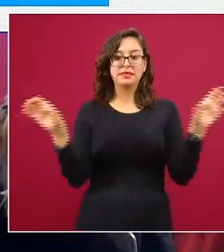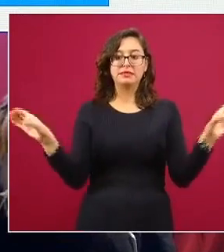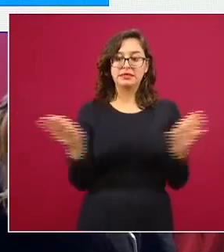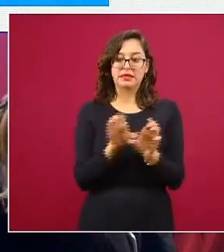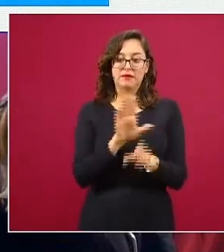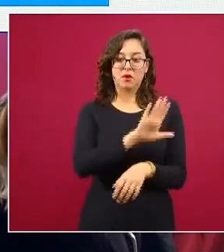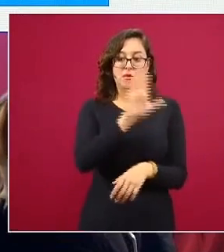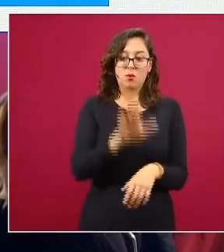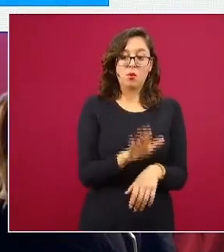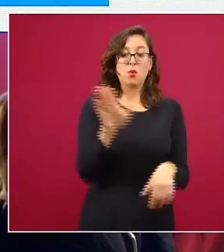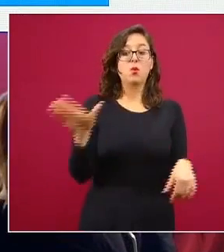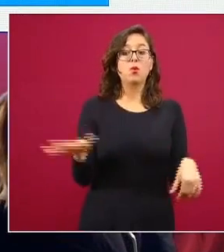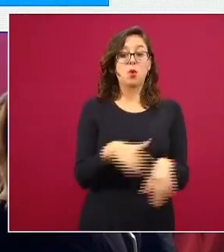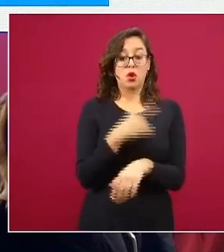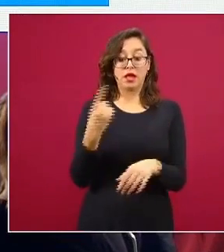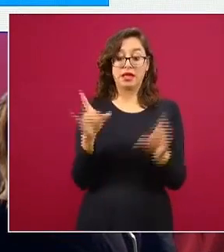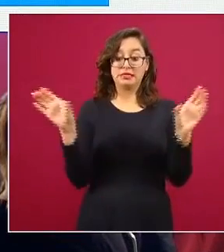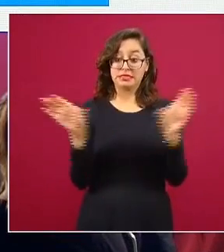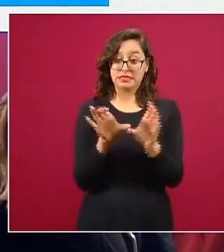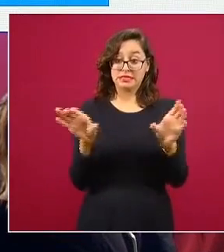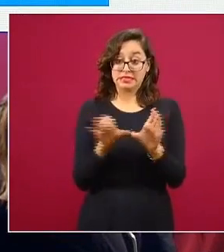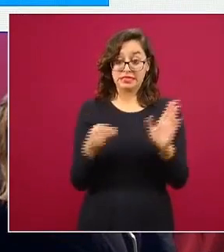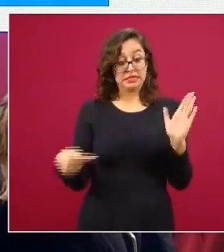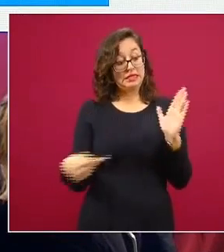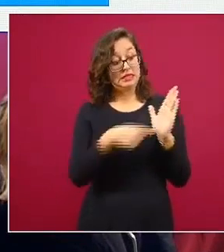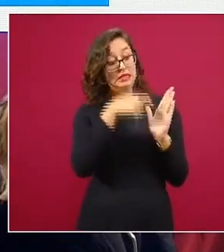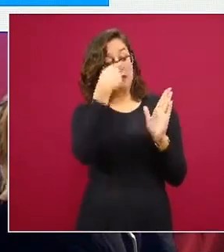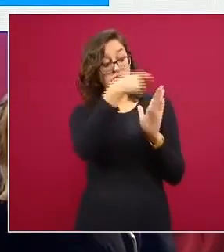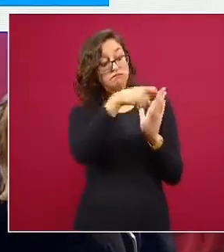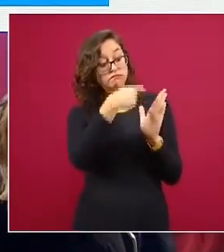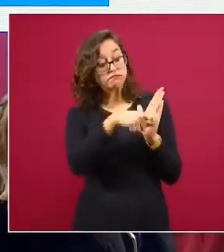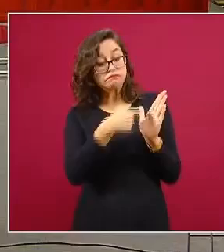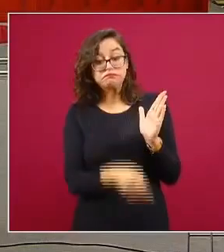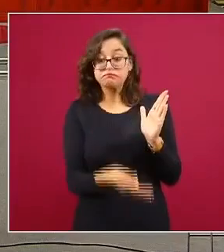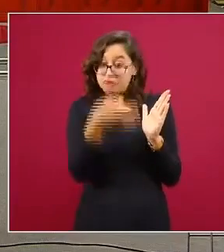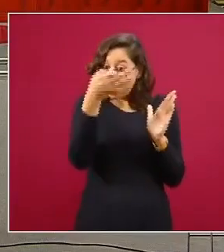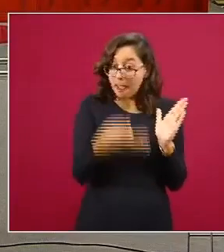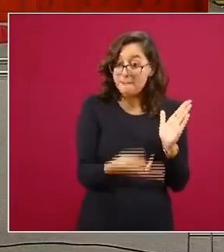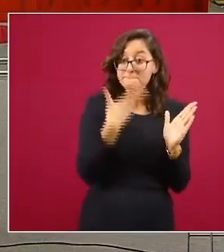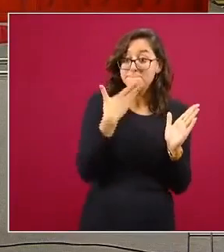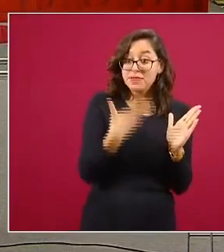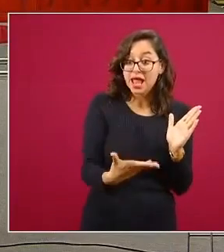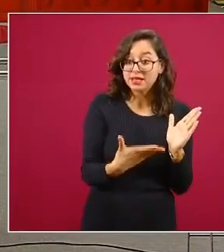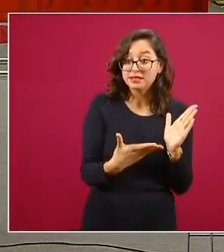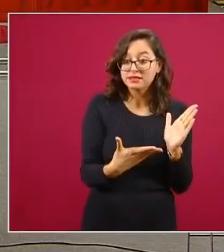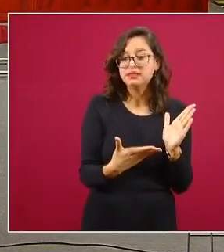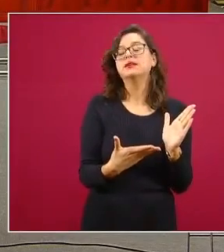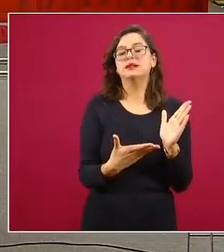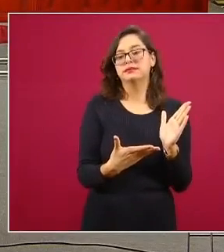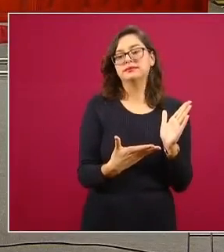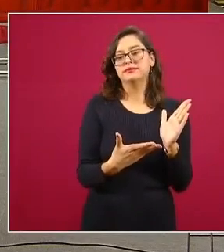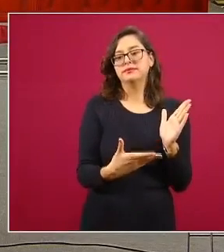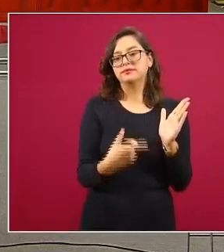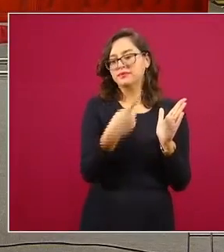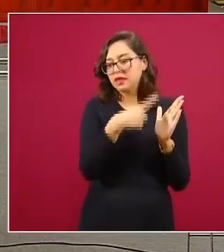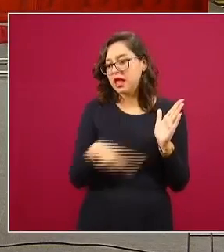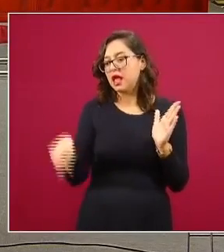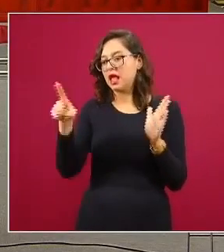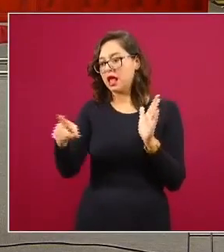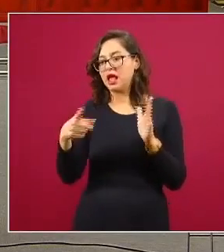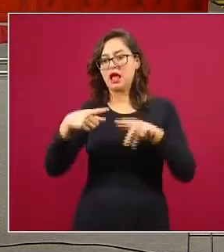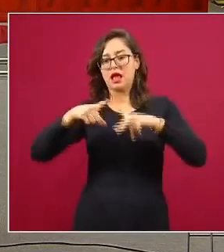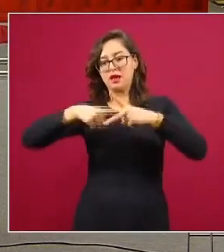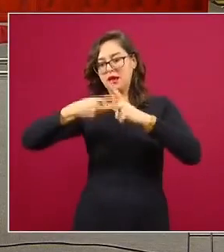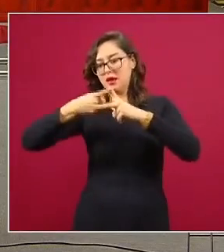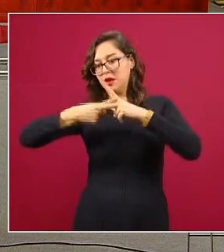porque este instrumento la calidad del mismo se nutre de la calidad de los datos